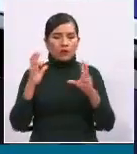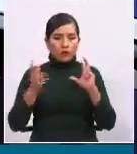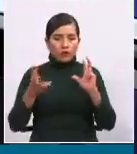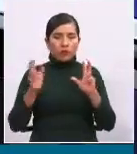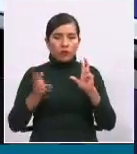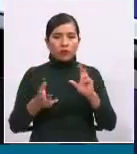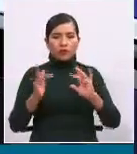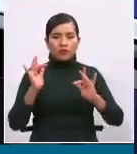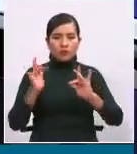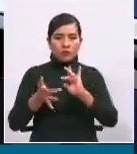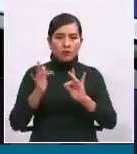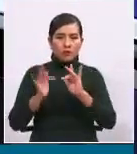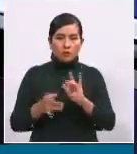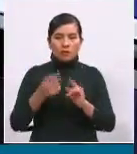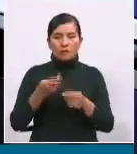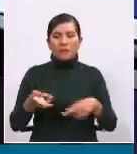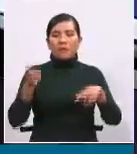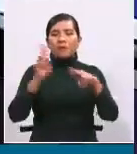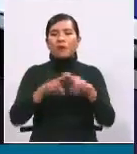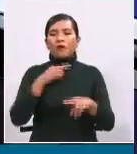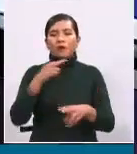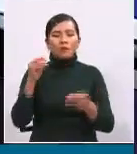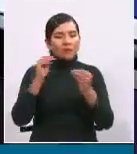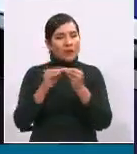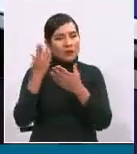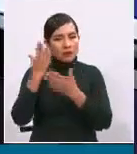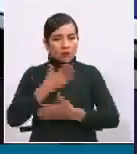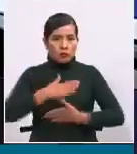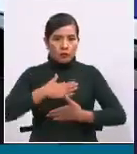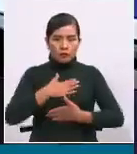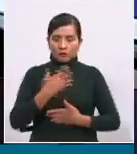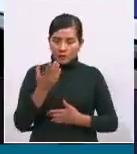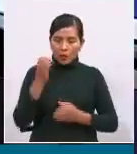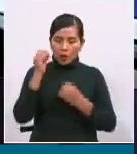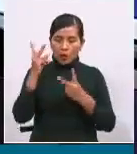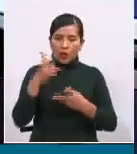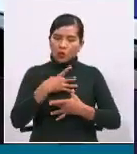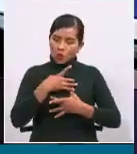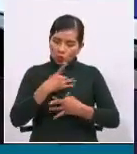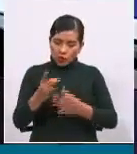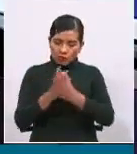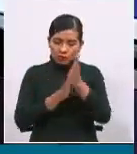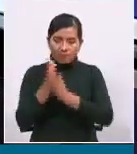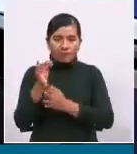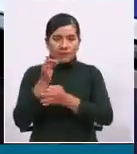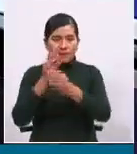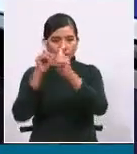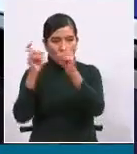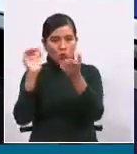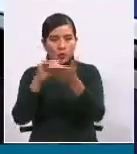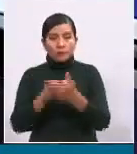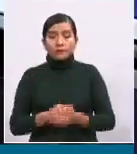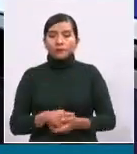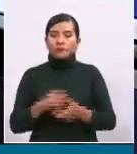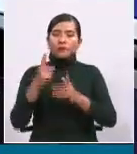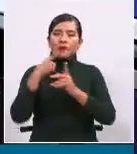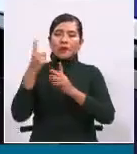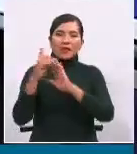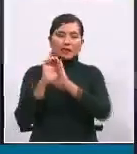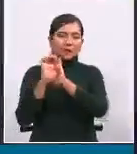el volumen. Por favor, Iván. Con el mayor gusto, viceministro, le reitero. Si algún